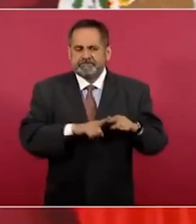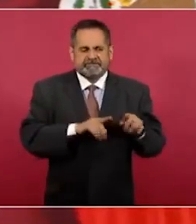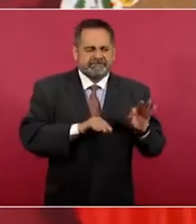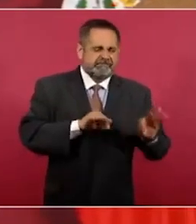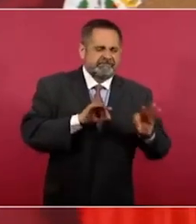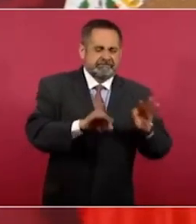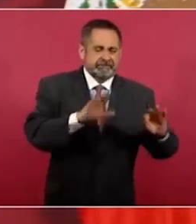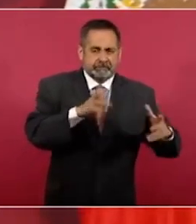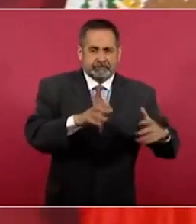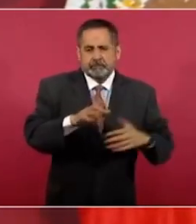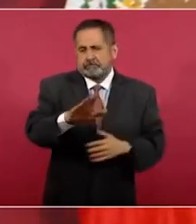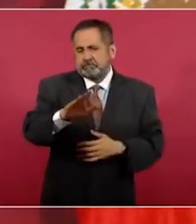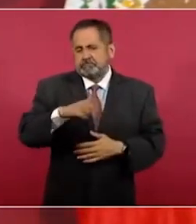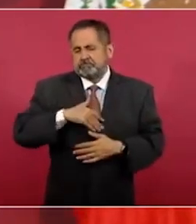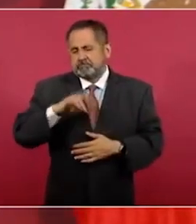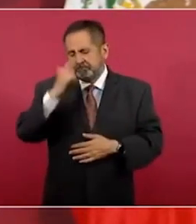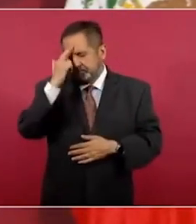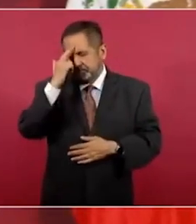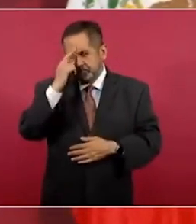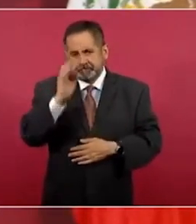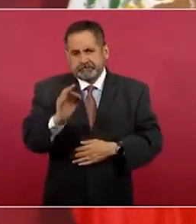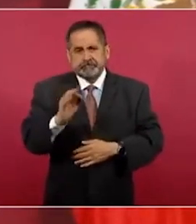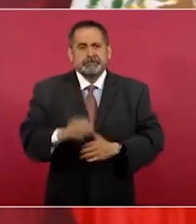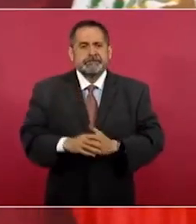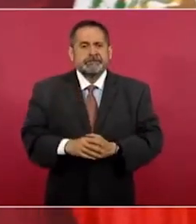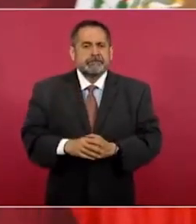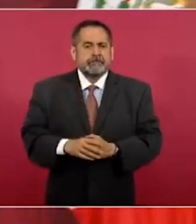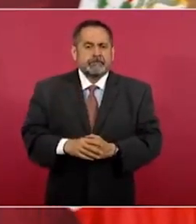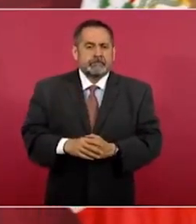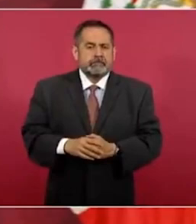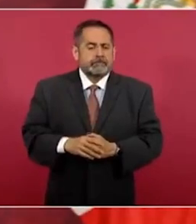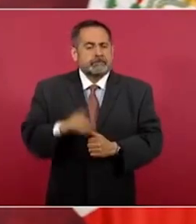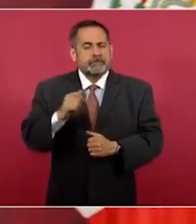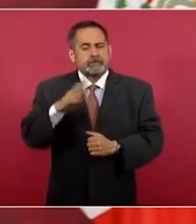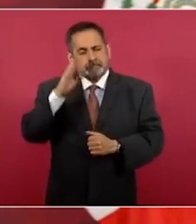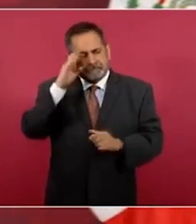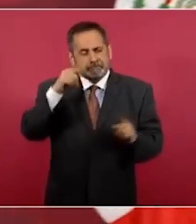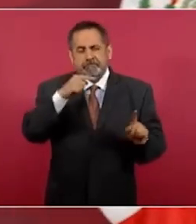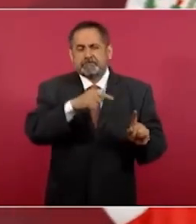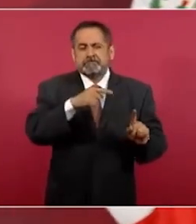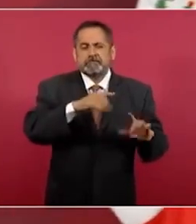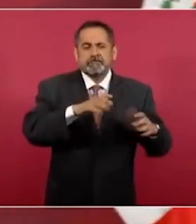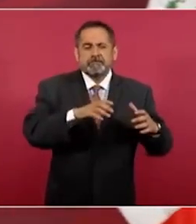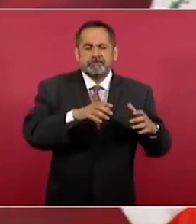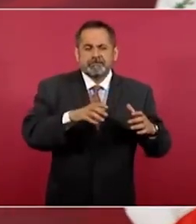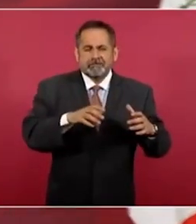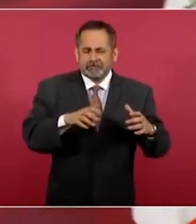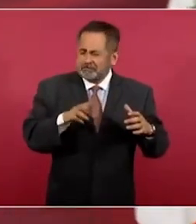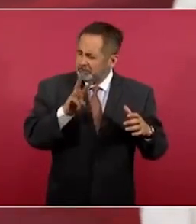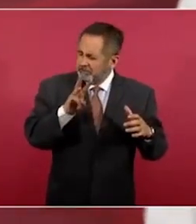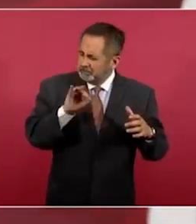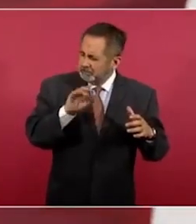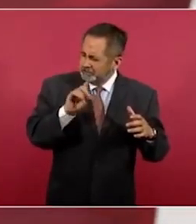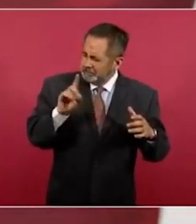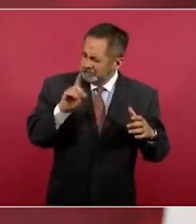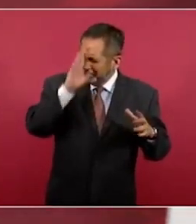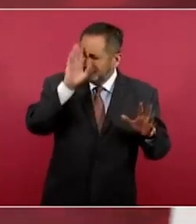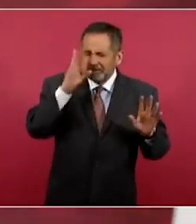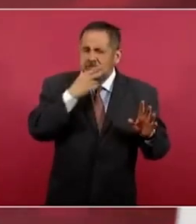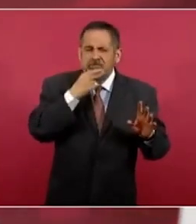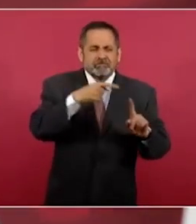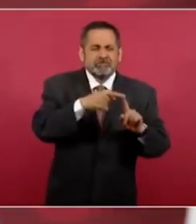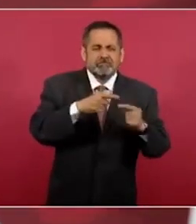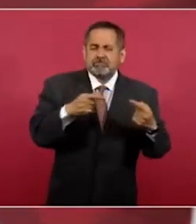Yo recuerdo que fue el señor Guido, uno de los opositores